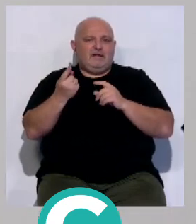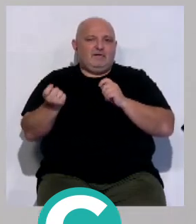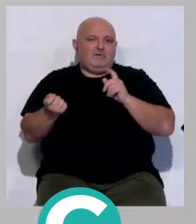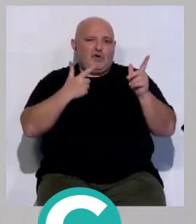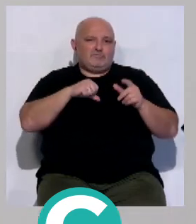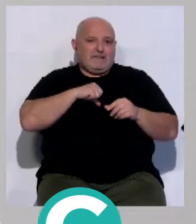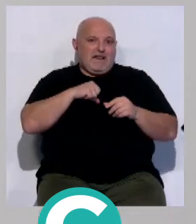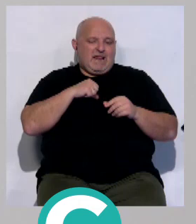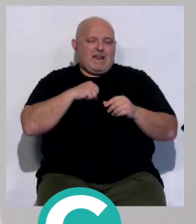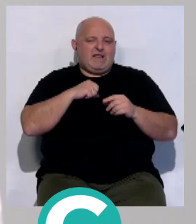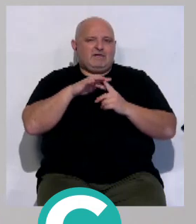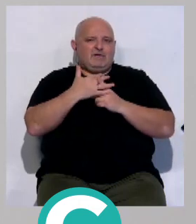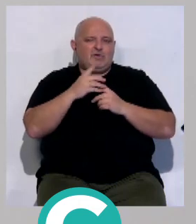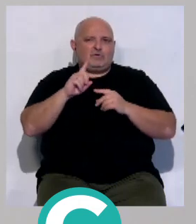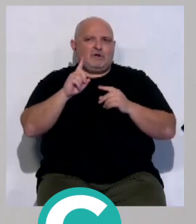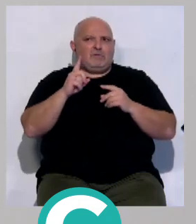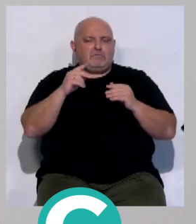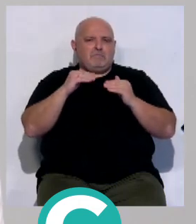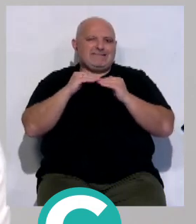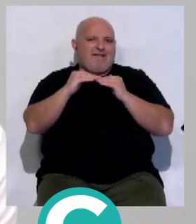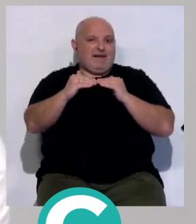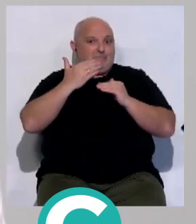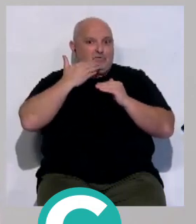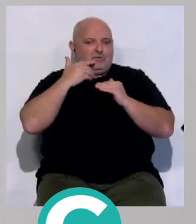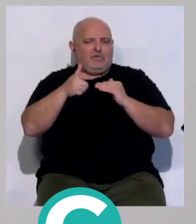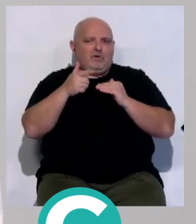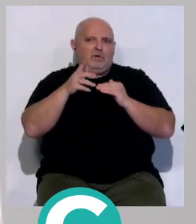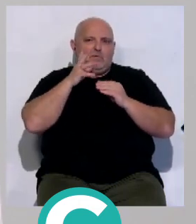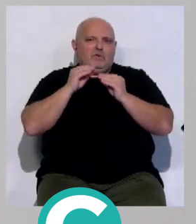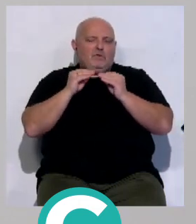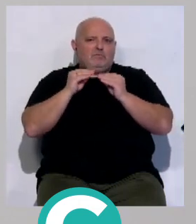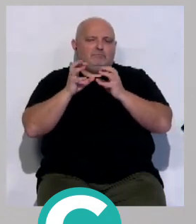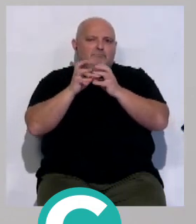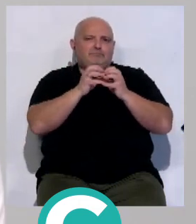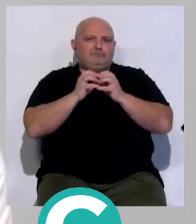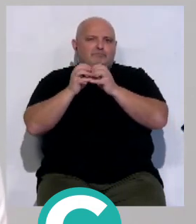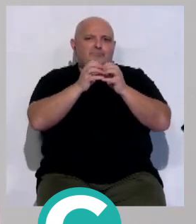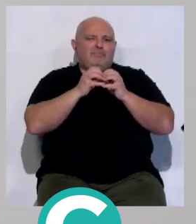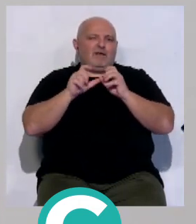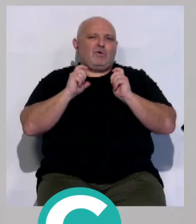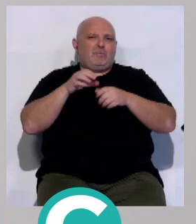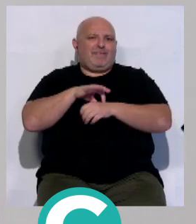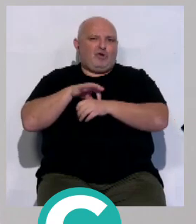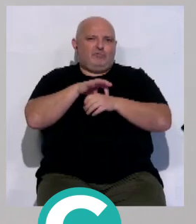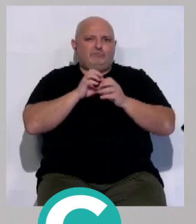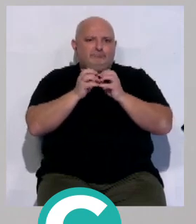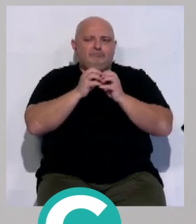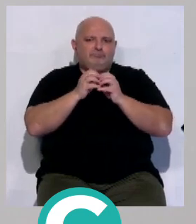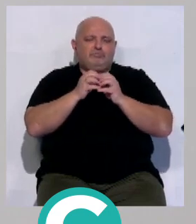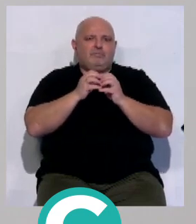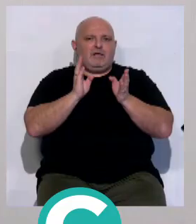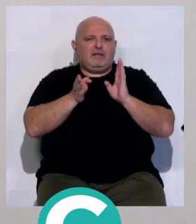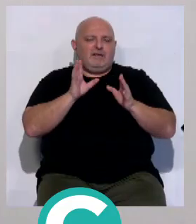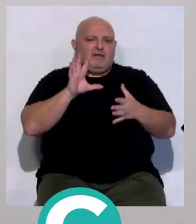paciente, cuando la situación ya no es aguda, es más estable, por un consenso que hacemos en las reuniones que tenemos, pues se empieza a hacer un